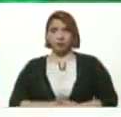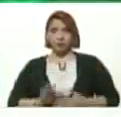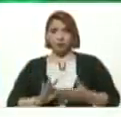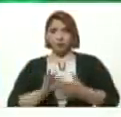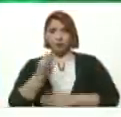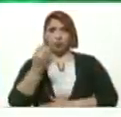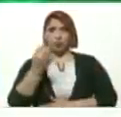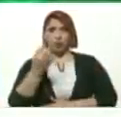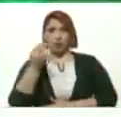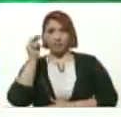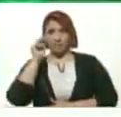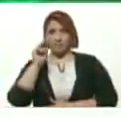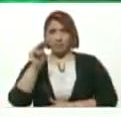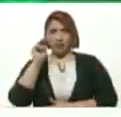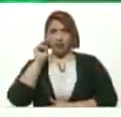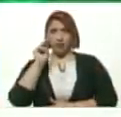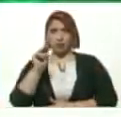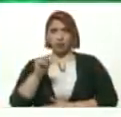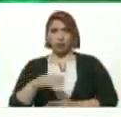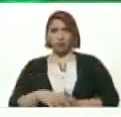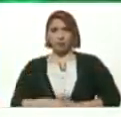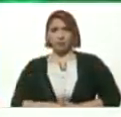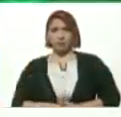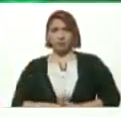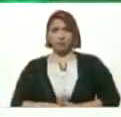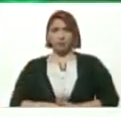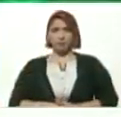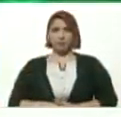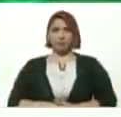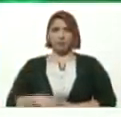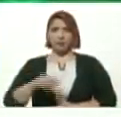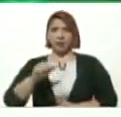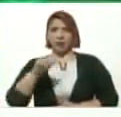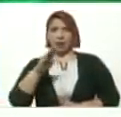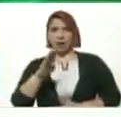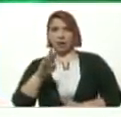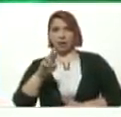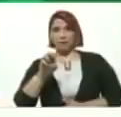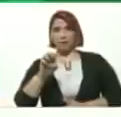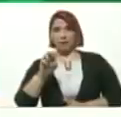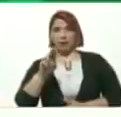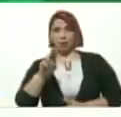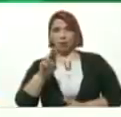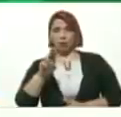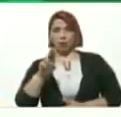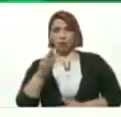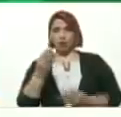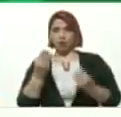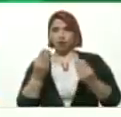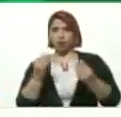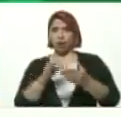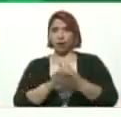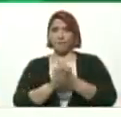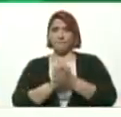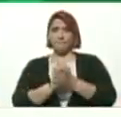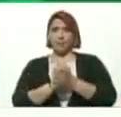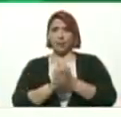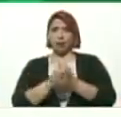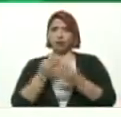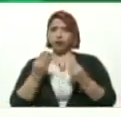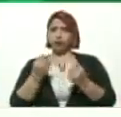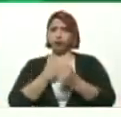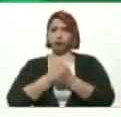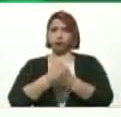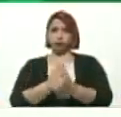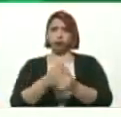Por el maestro Abreu Muy amiga Muy querida Con